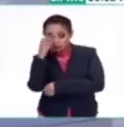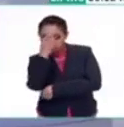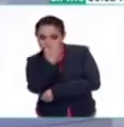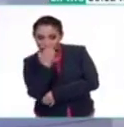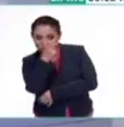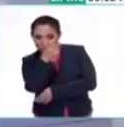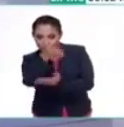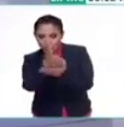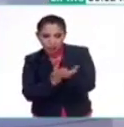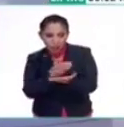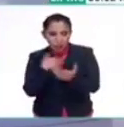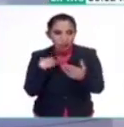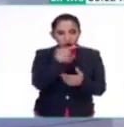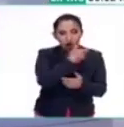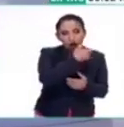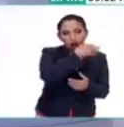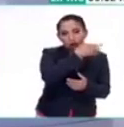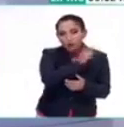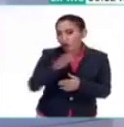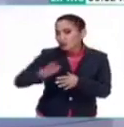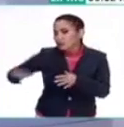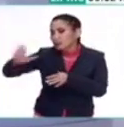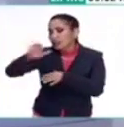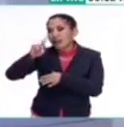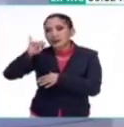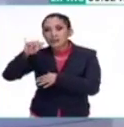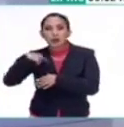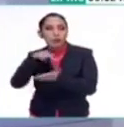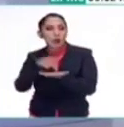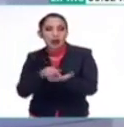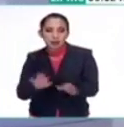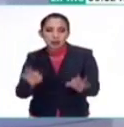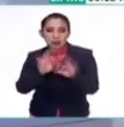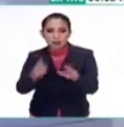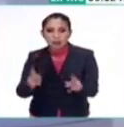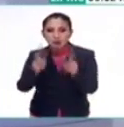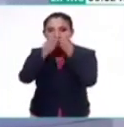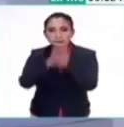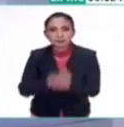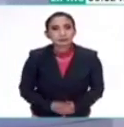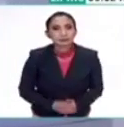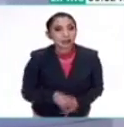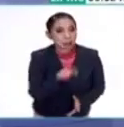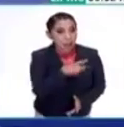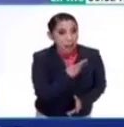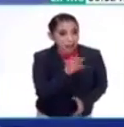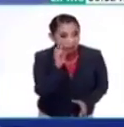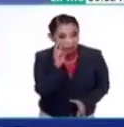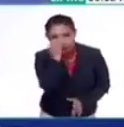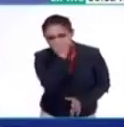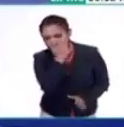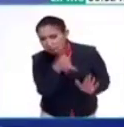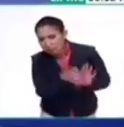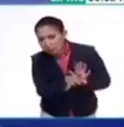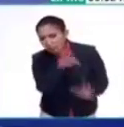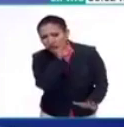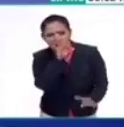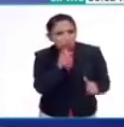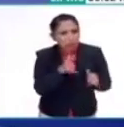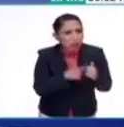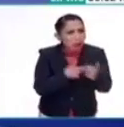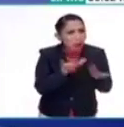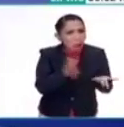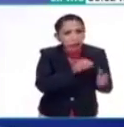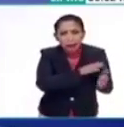entre la costa del Golfo y el altiplano, pues fue un centro comercial importante. Y bueno, ¿tendrán indicios de por qué se